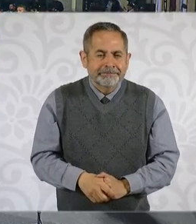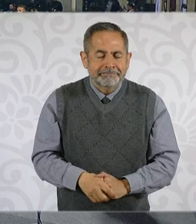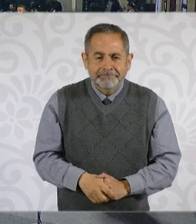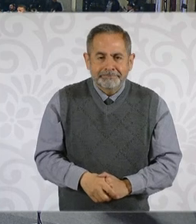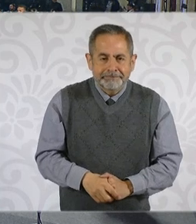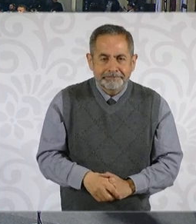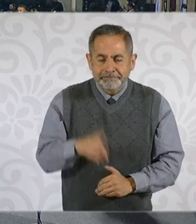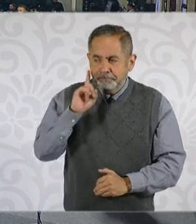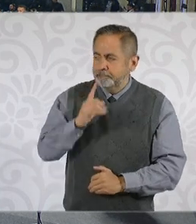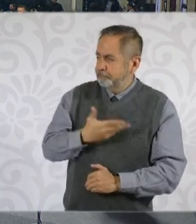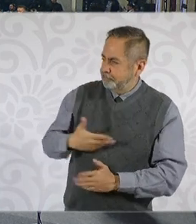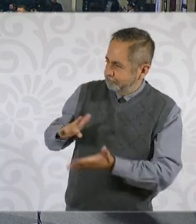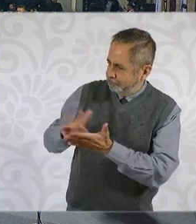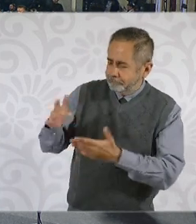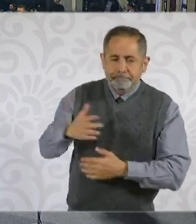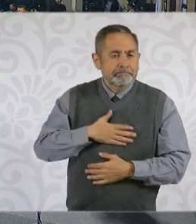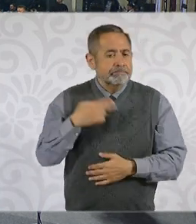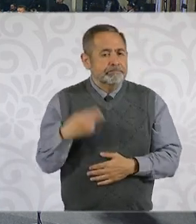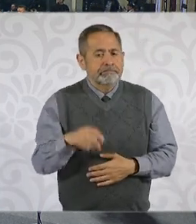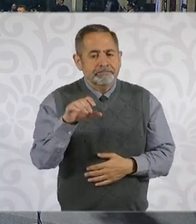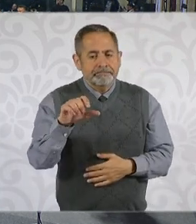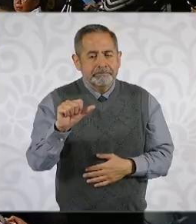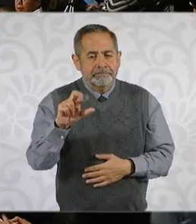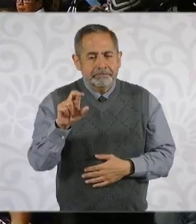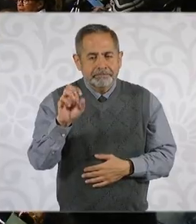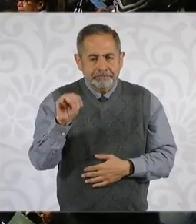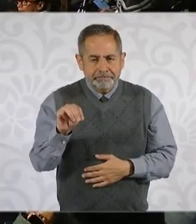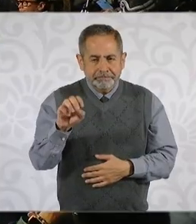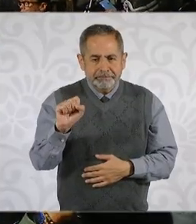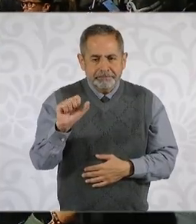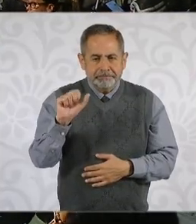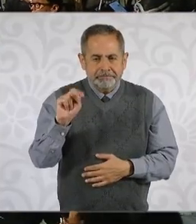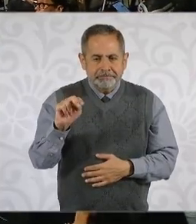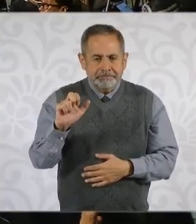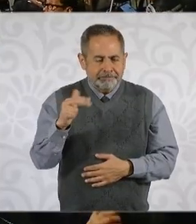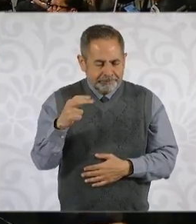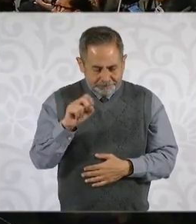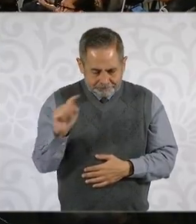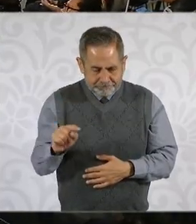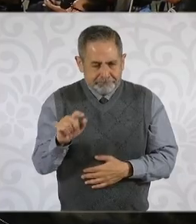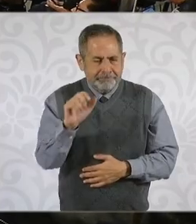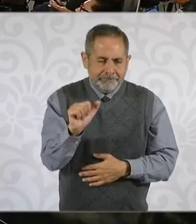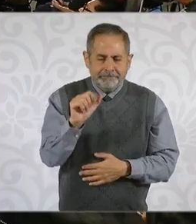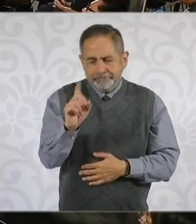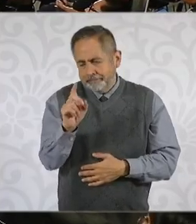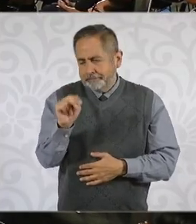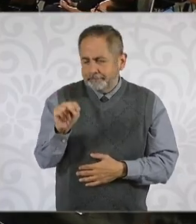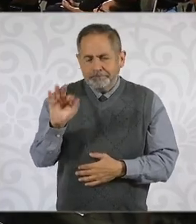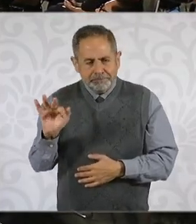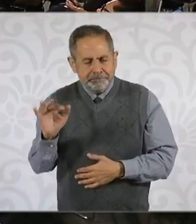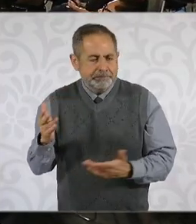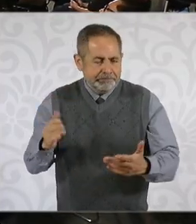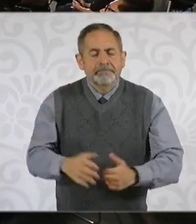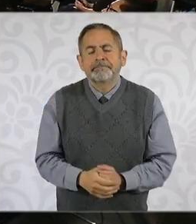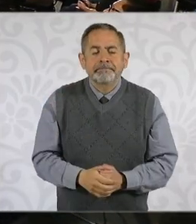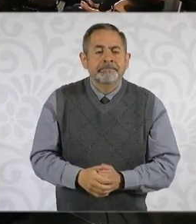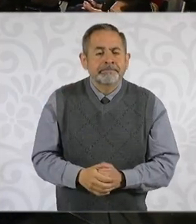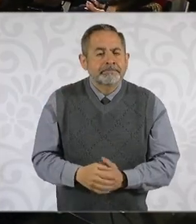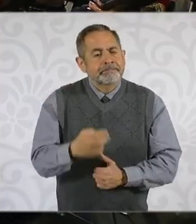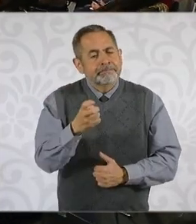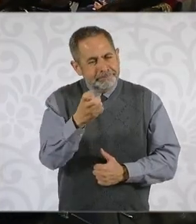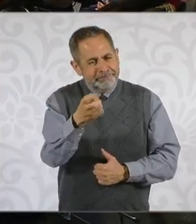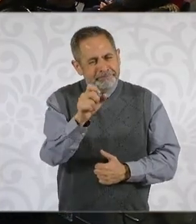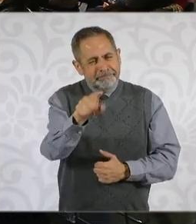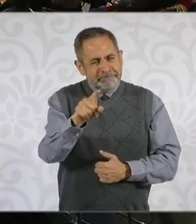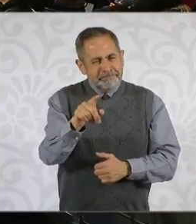Gracias, presidenta. Buenos días, Carmen Sánchez de ADN 40. Justamente en este tema que tiene que ver un poco con vivienda,